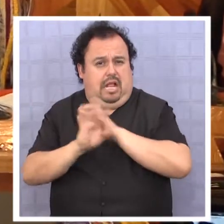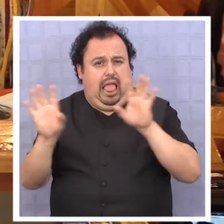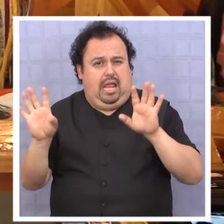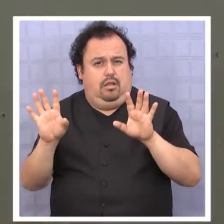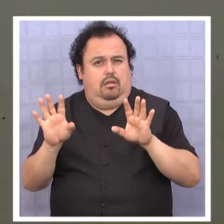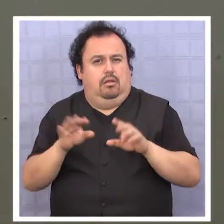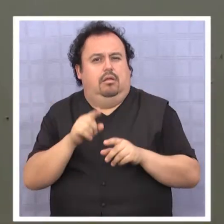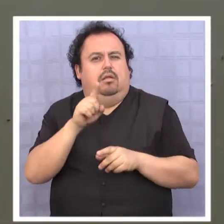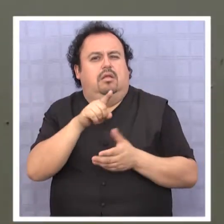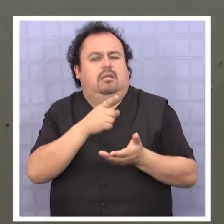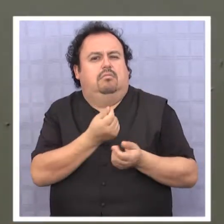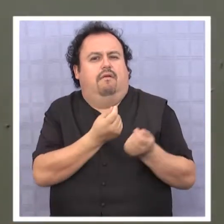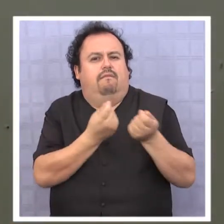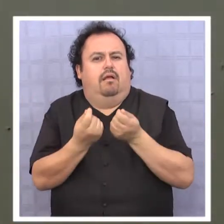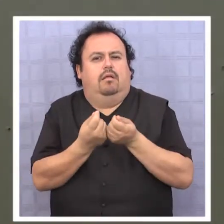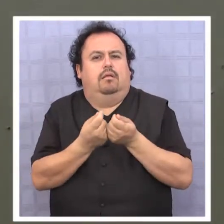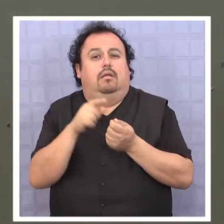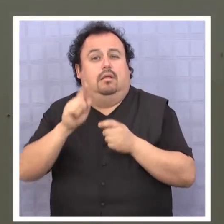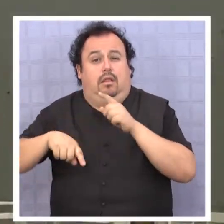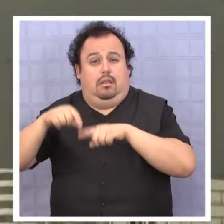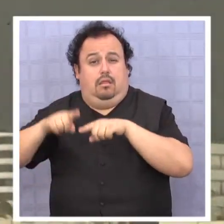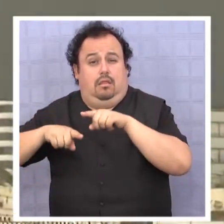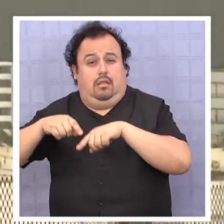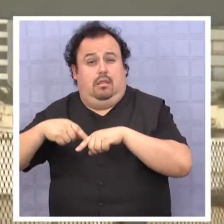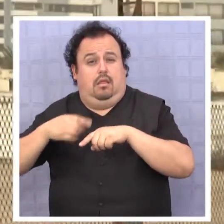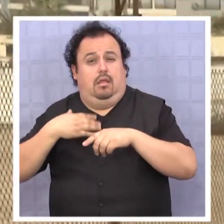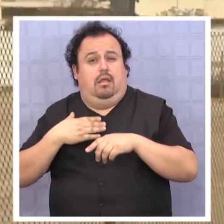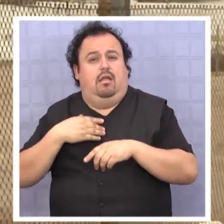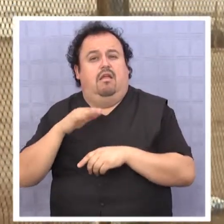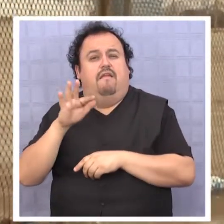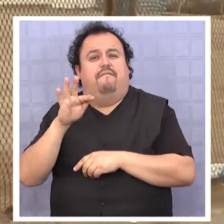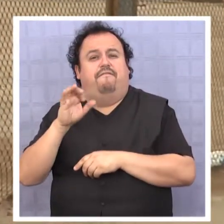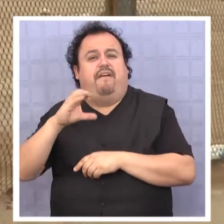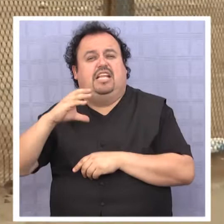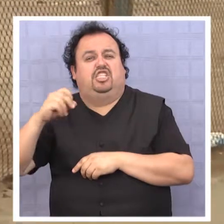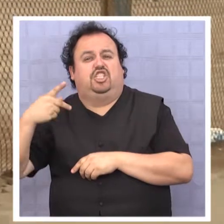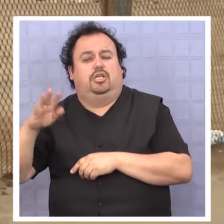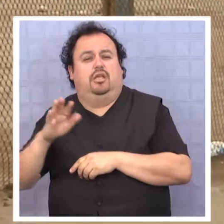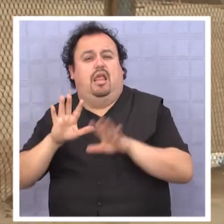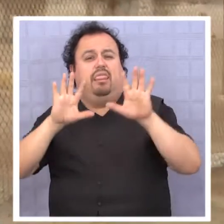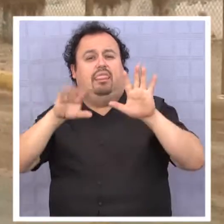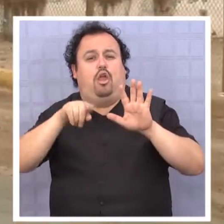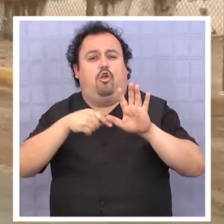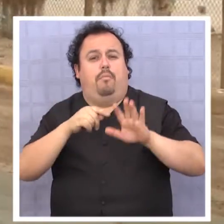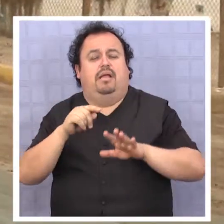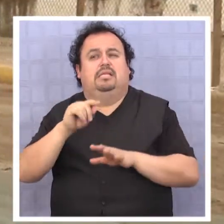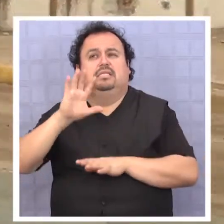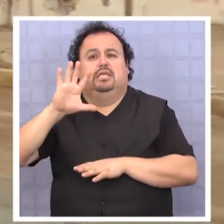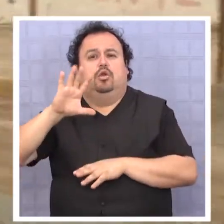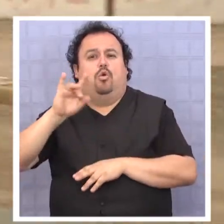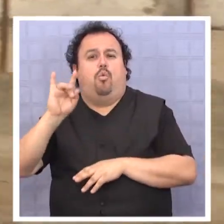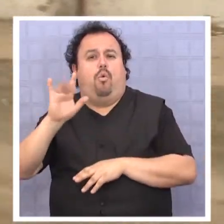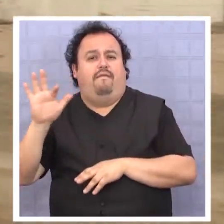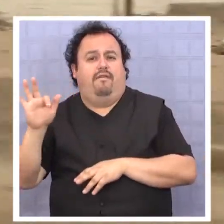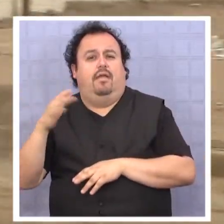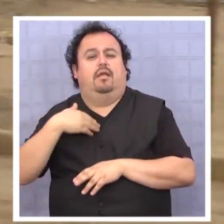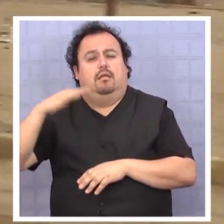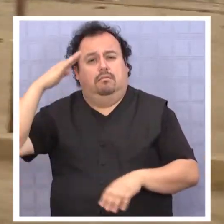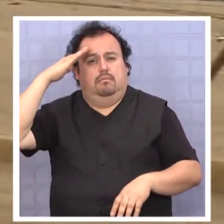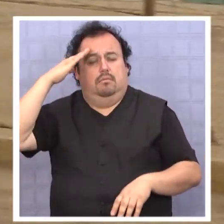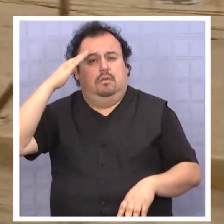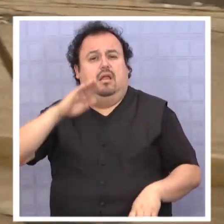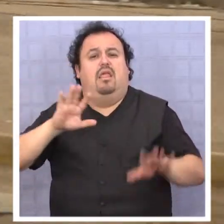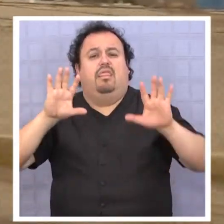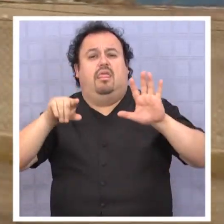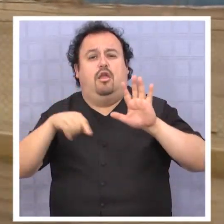tasaciones, dio a conocer que hubo terrenos vendidos por la FASH en 10,5 UF y de la Armada en 10,39